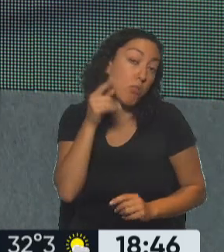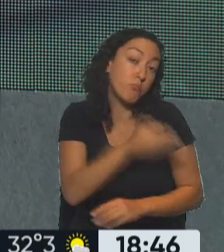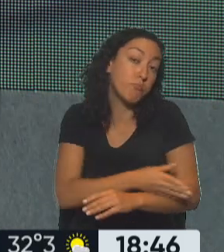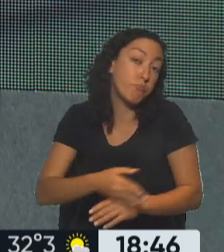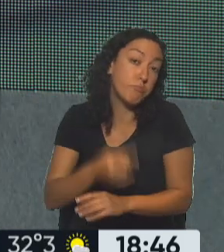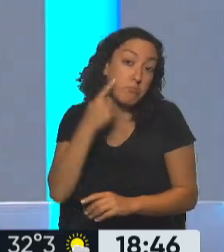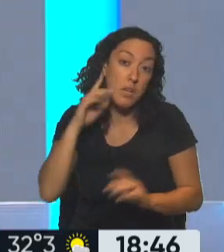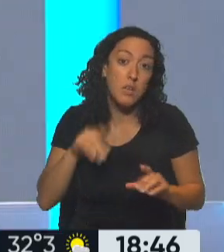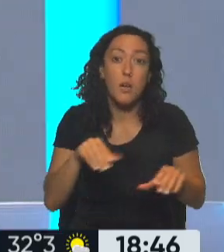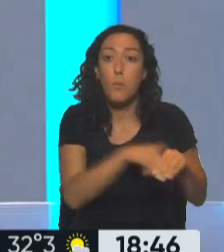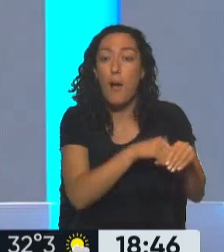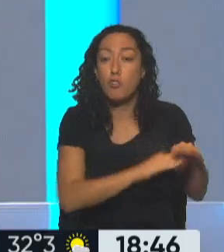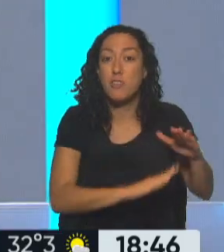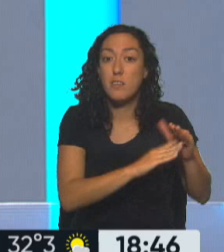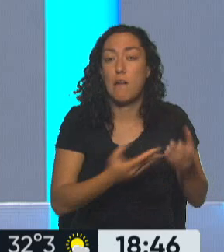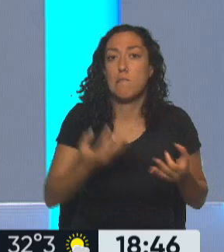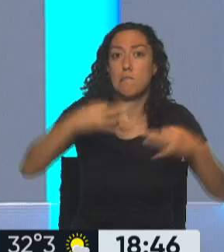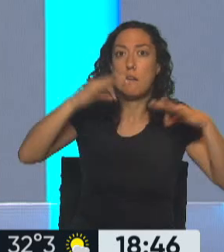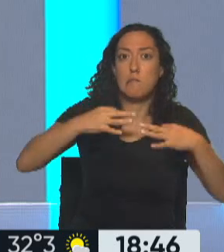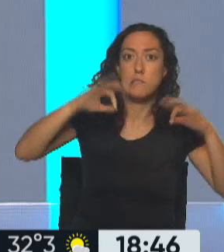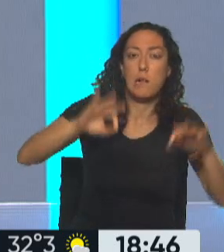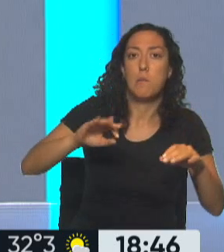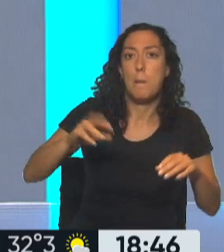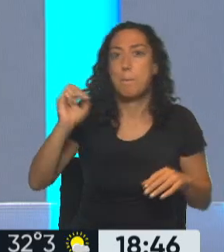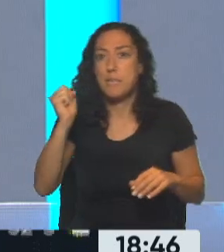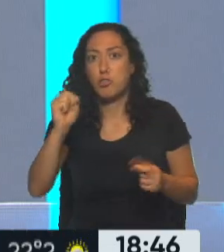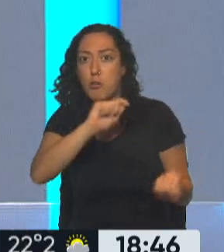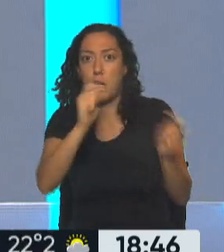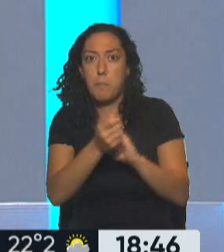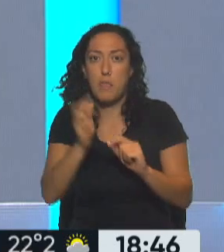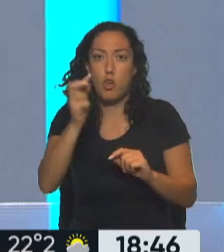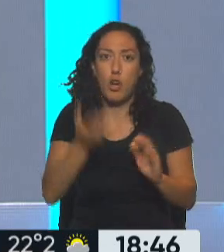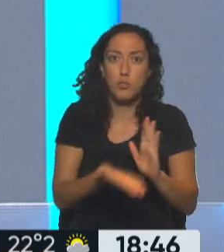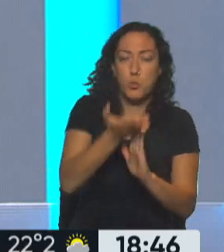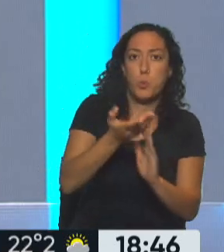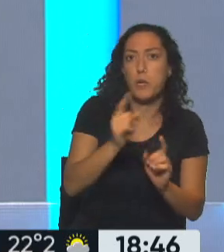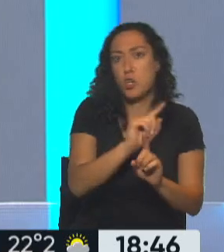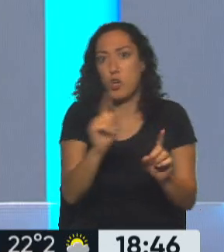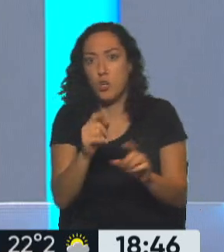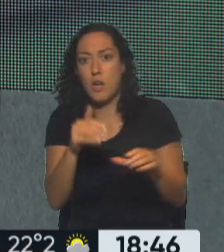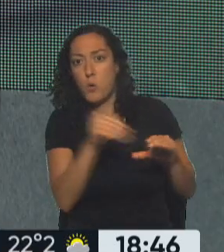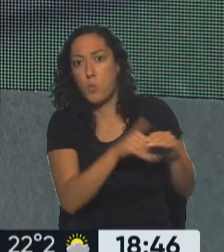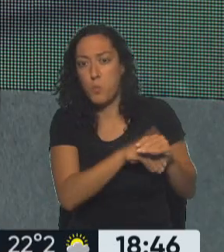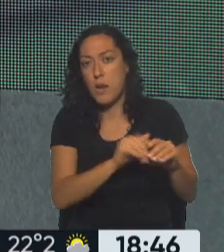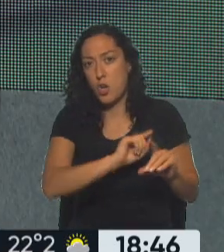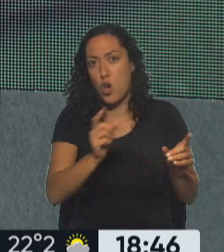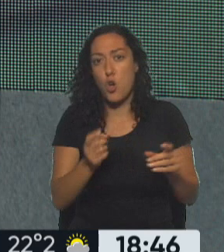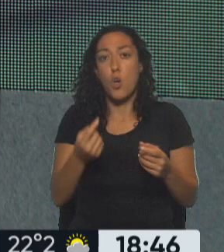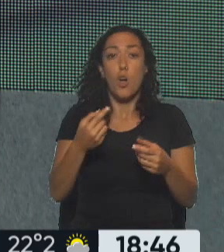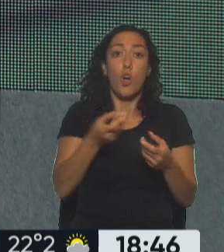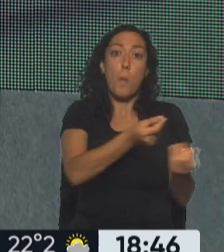Es lo que está haciendo el Hongo Central, tratando de evitar que esos pesos se vayan a dólar. Que suba el dólar, pero nada más. Eso no acumula dólar. Lo que sube es la góndola.